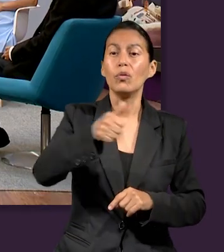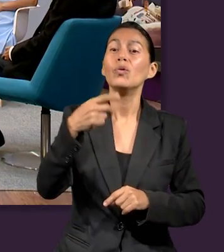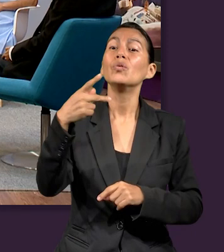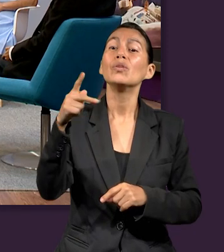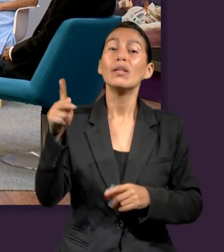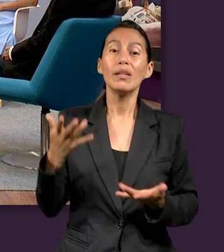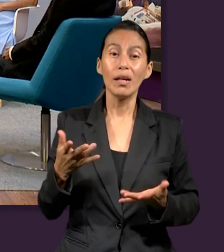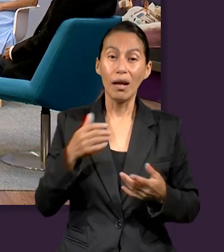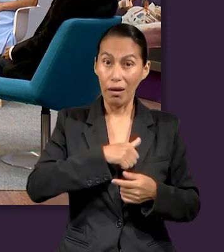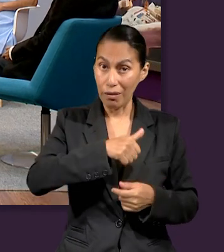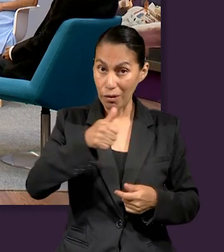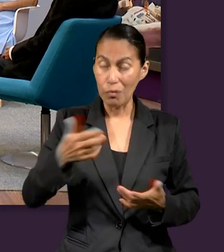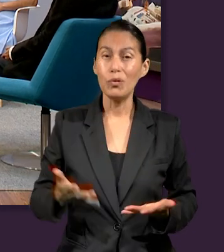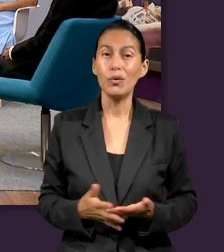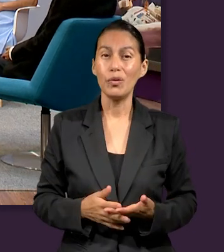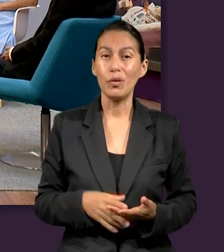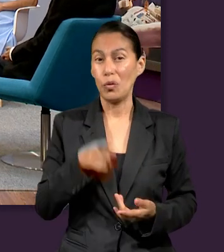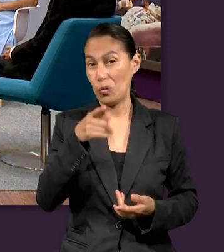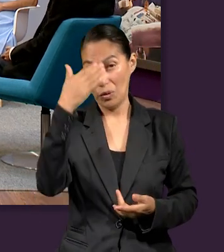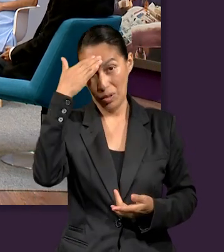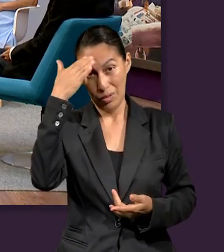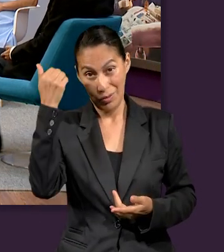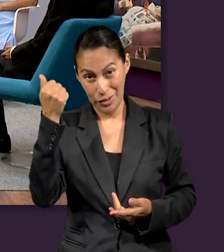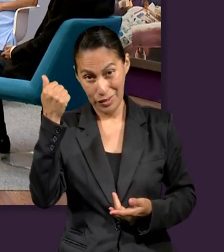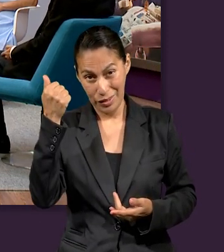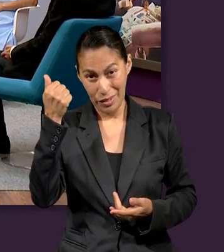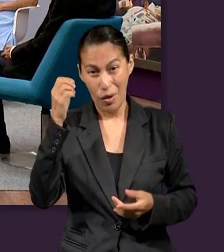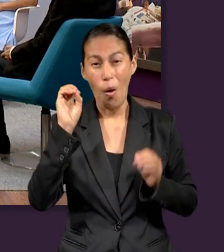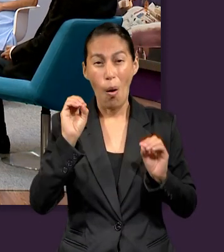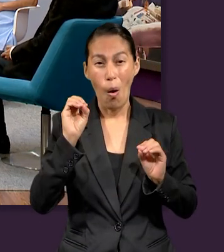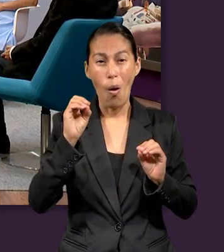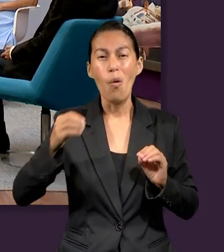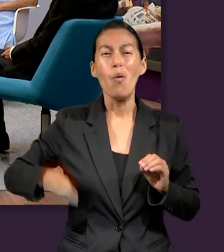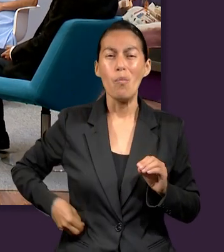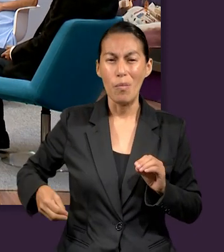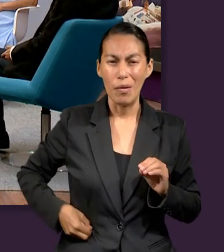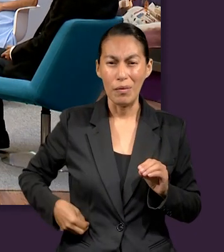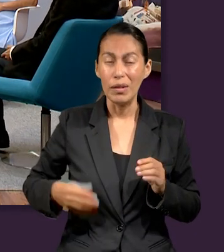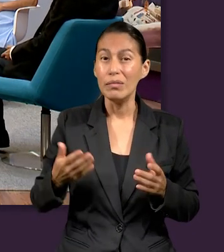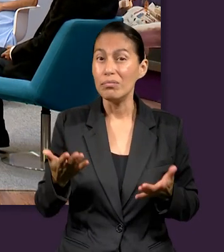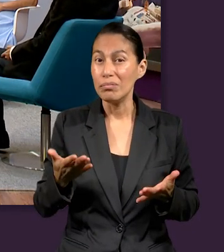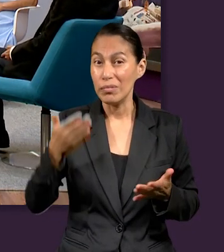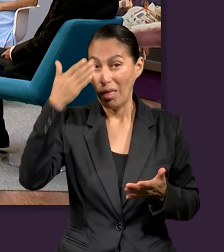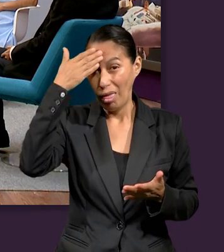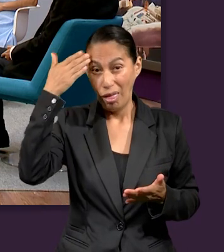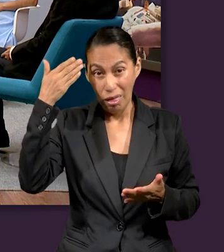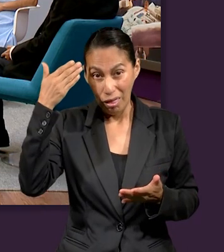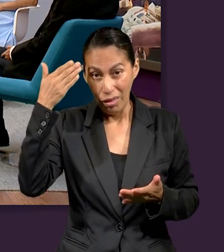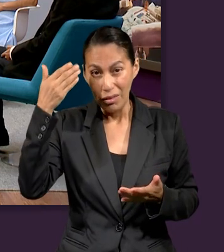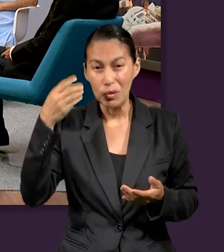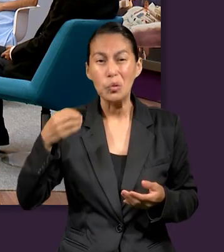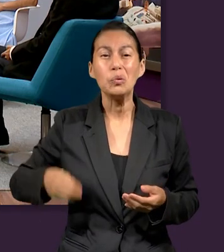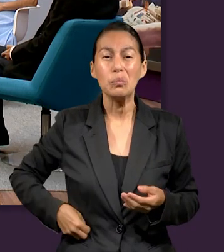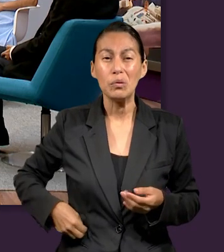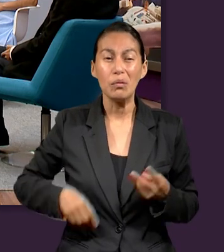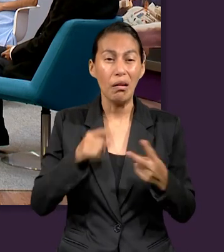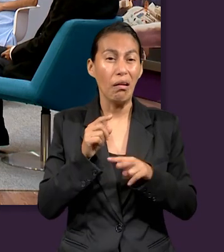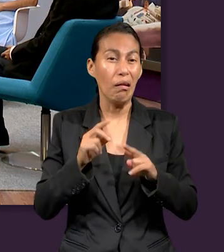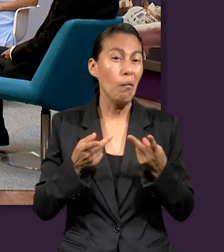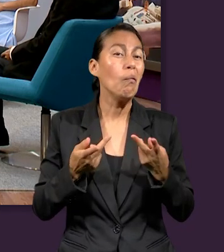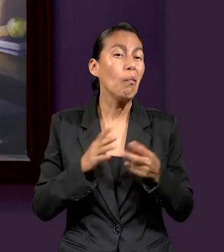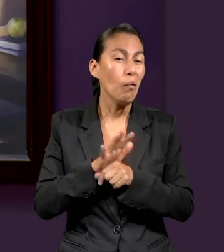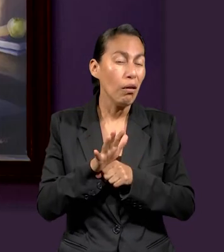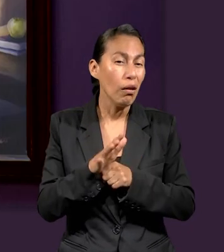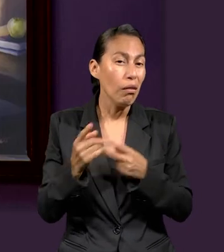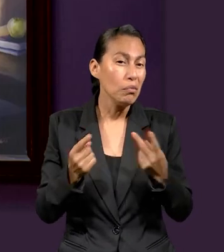a tratar de ver esto durante este repaso. Bueno, a mí me gusta